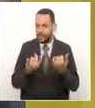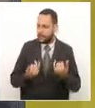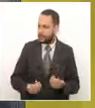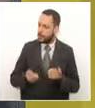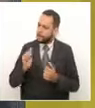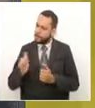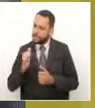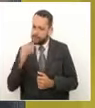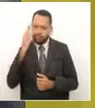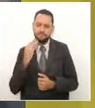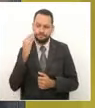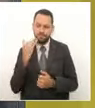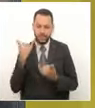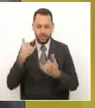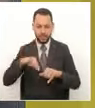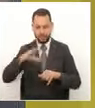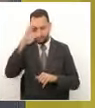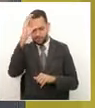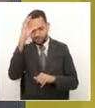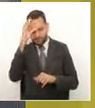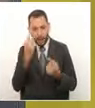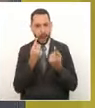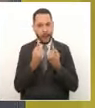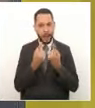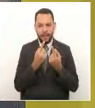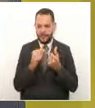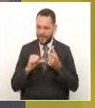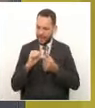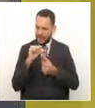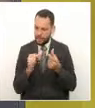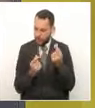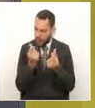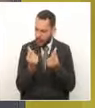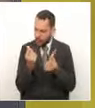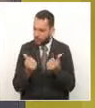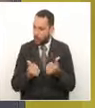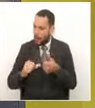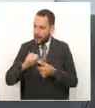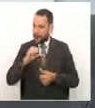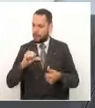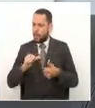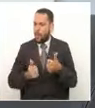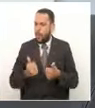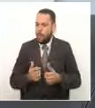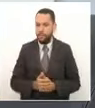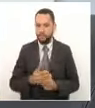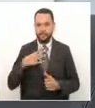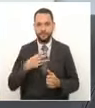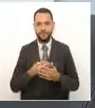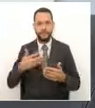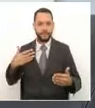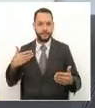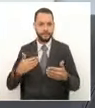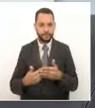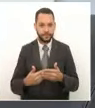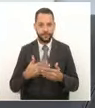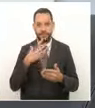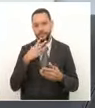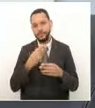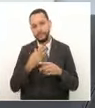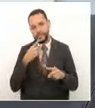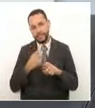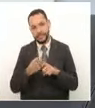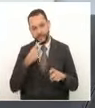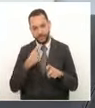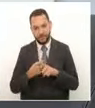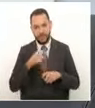lo que ha podido consultar, variar esa cifra, doctor Jorge Alexis? Pues en el fin de semana tuvimos una dificultad con la plataforma del ACH